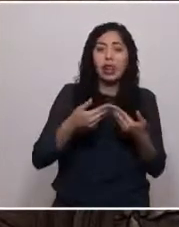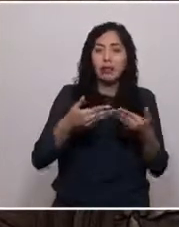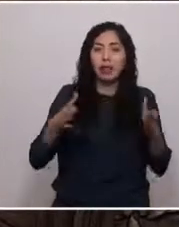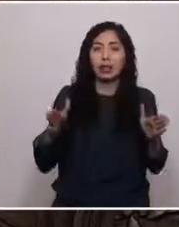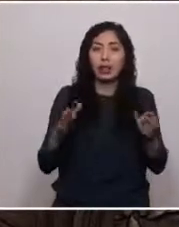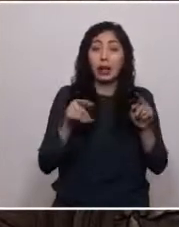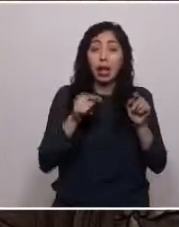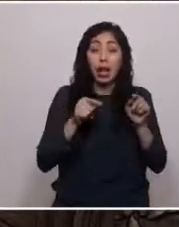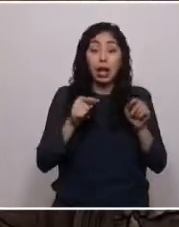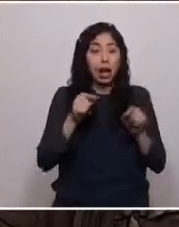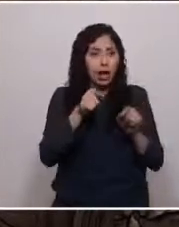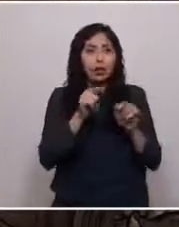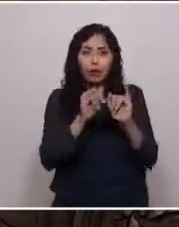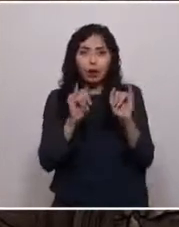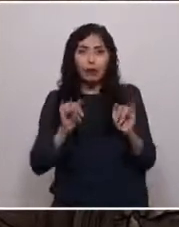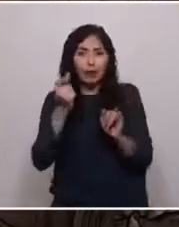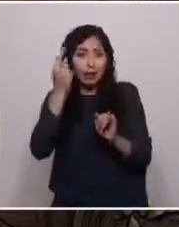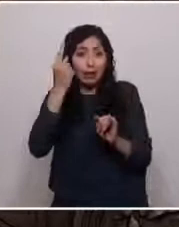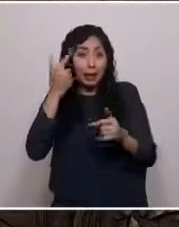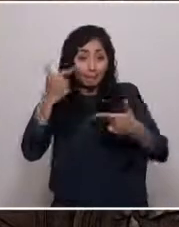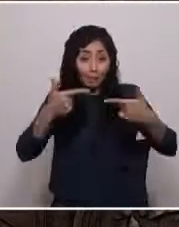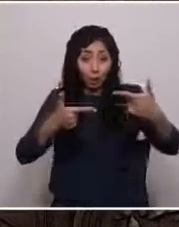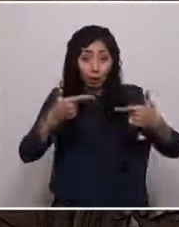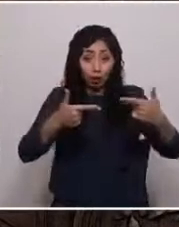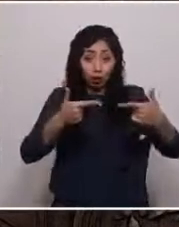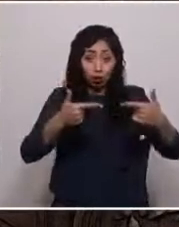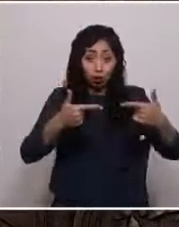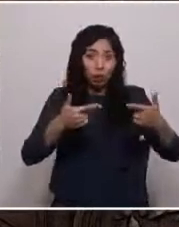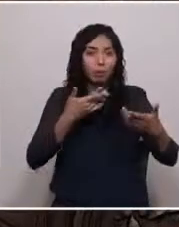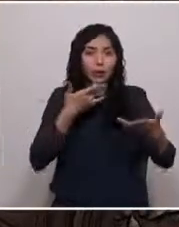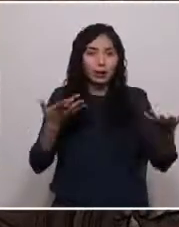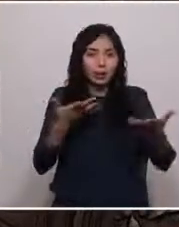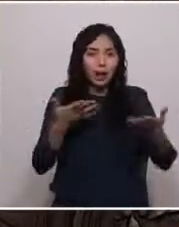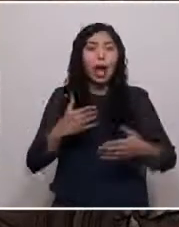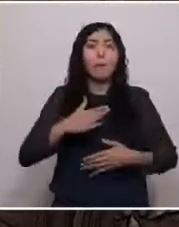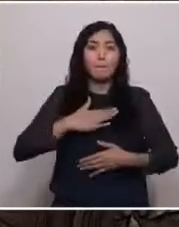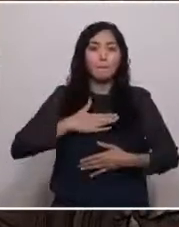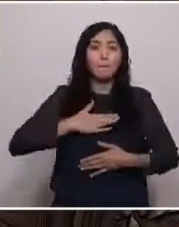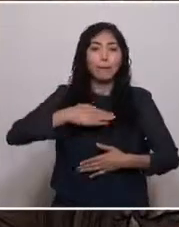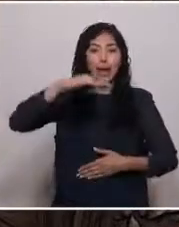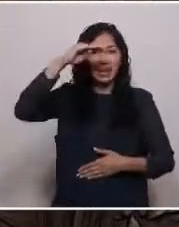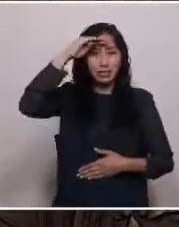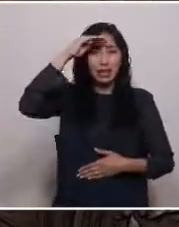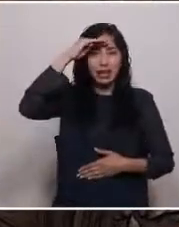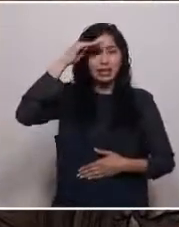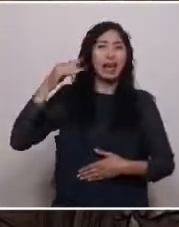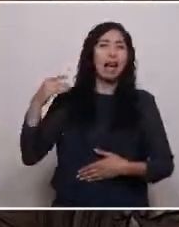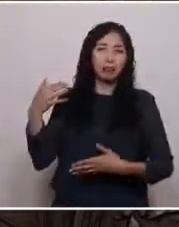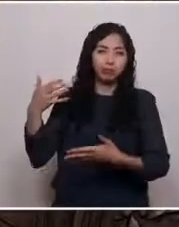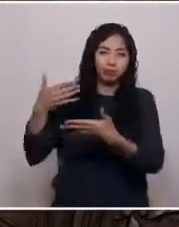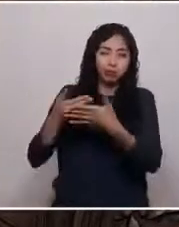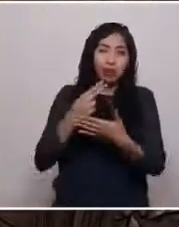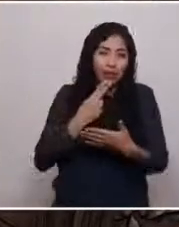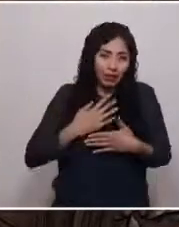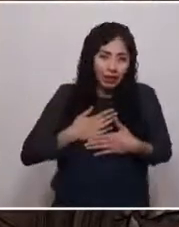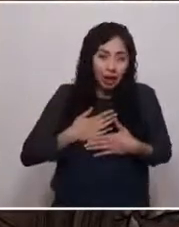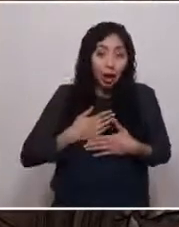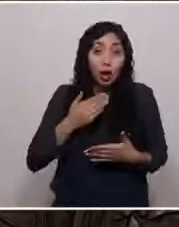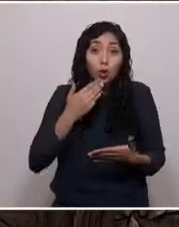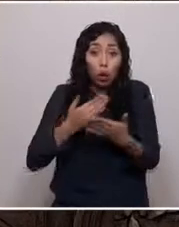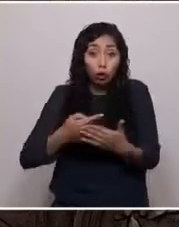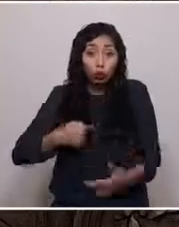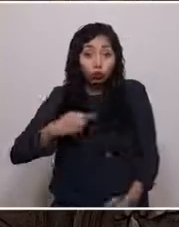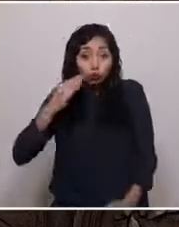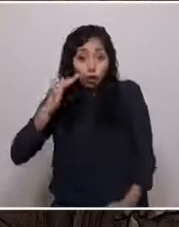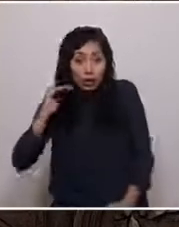la política nace fundamentalmente de mi experiencia de vida. Con ojos de niño, pude observar la